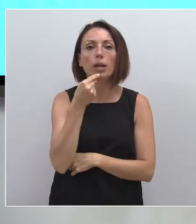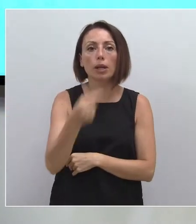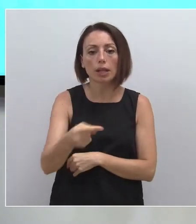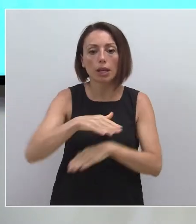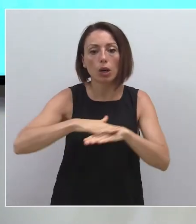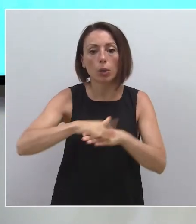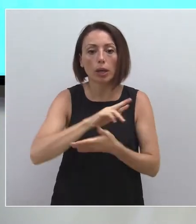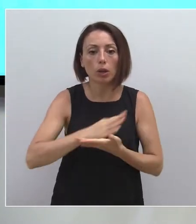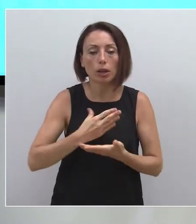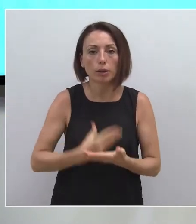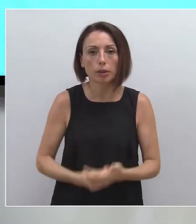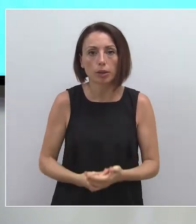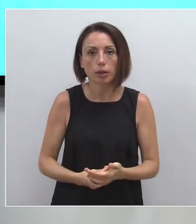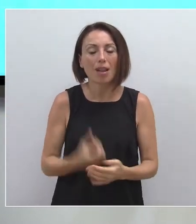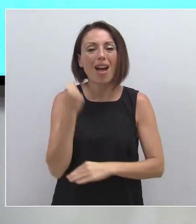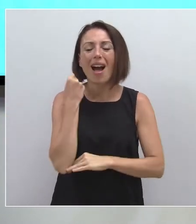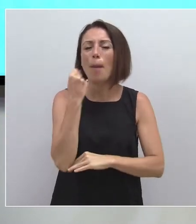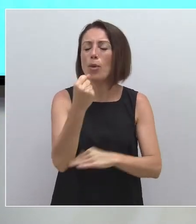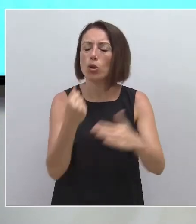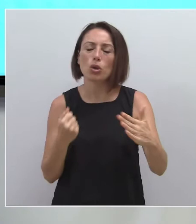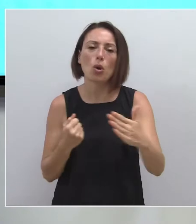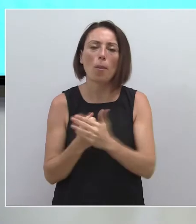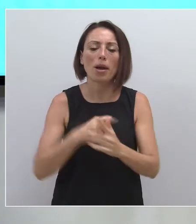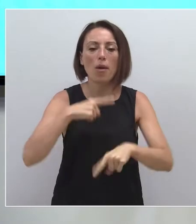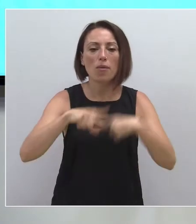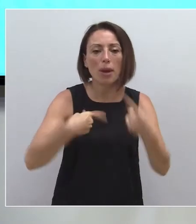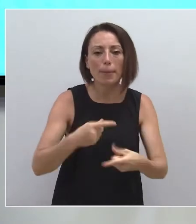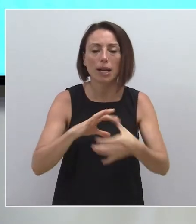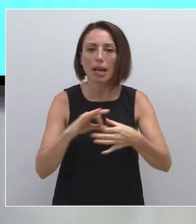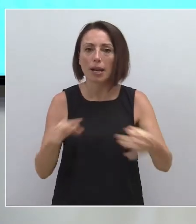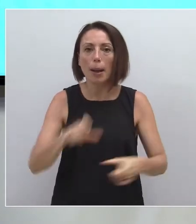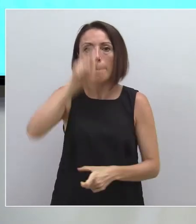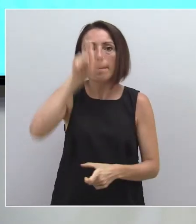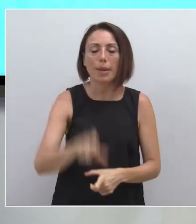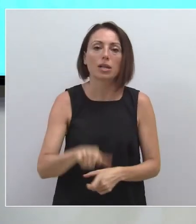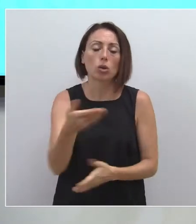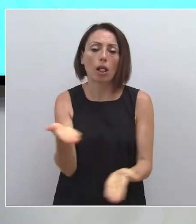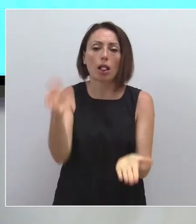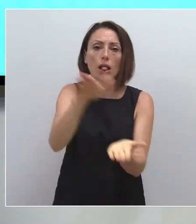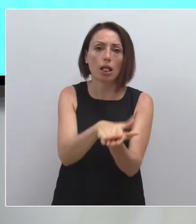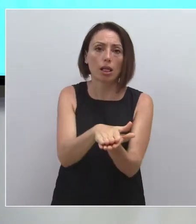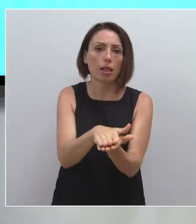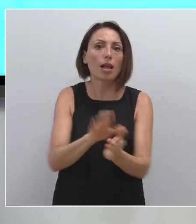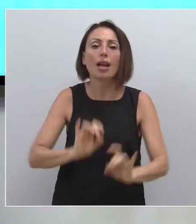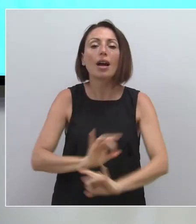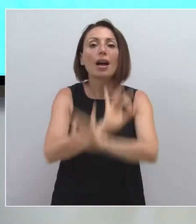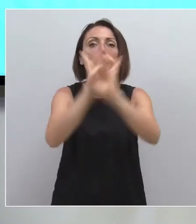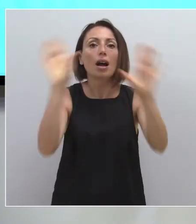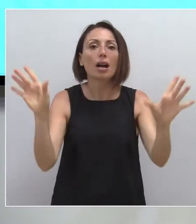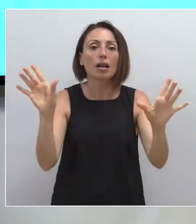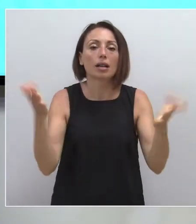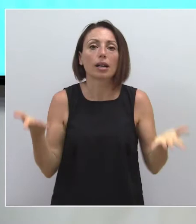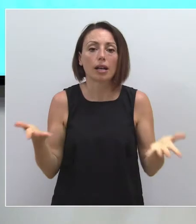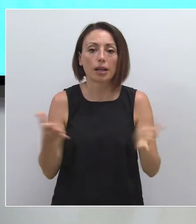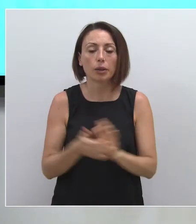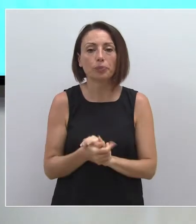regional es nuestro máximo apoyo a los familiares y a los amigos de la víctima. Evidentemente, será la justicia la que de alguna